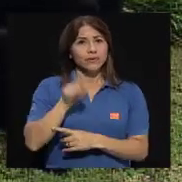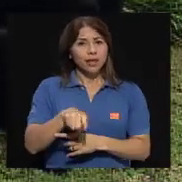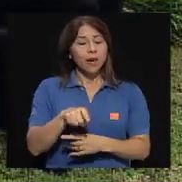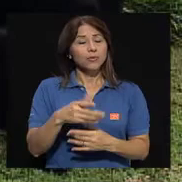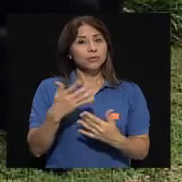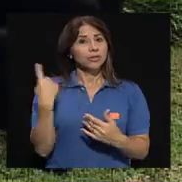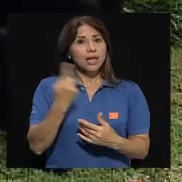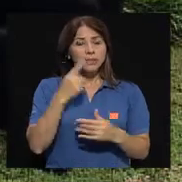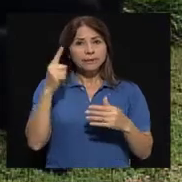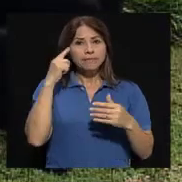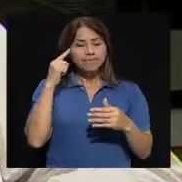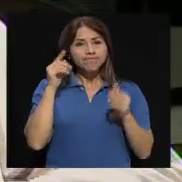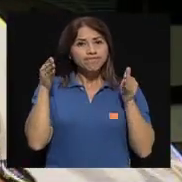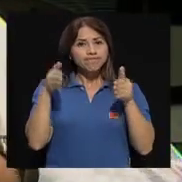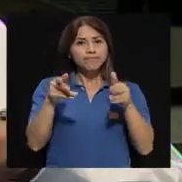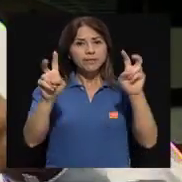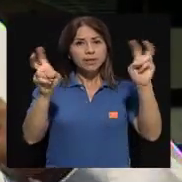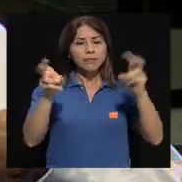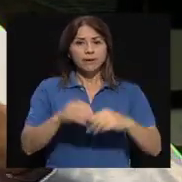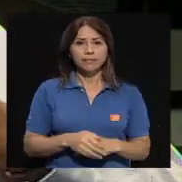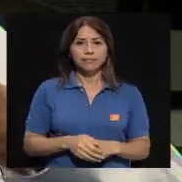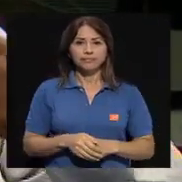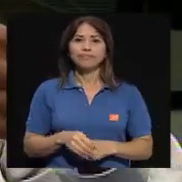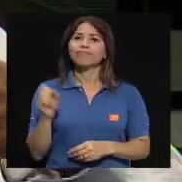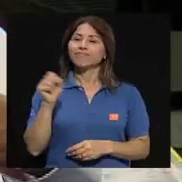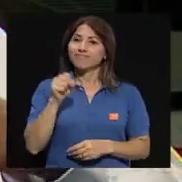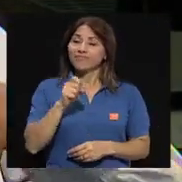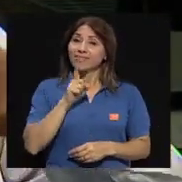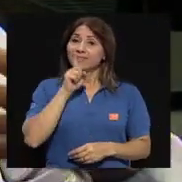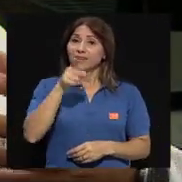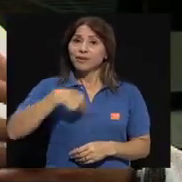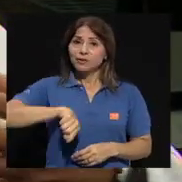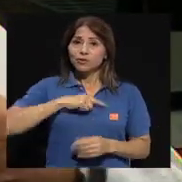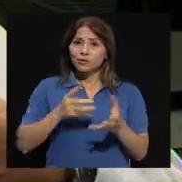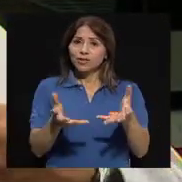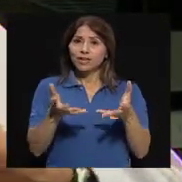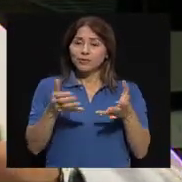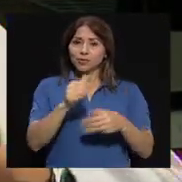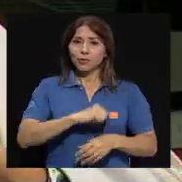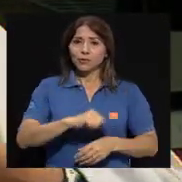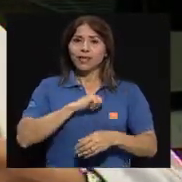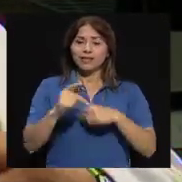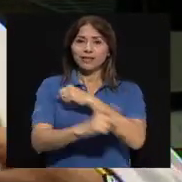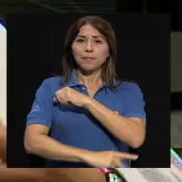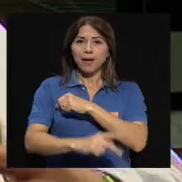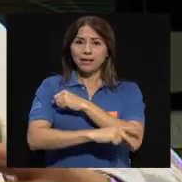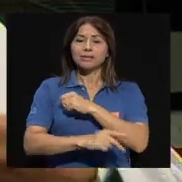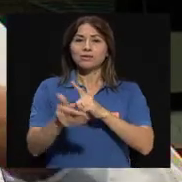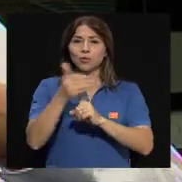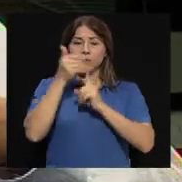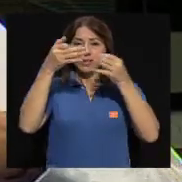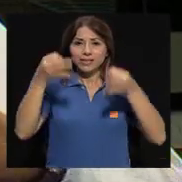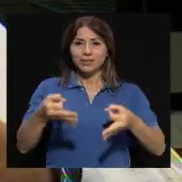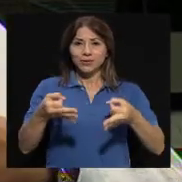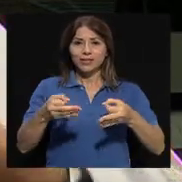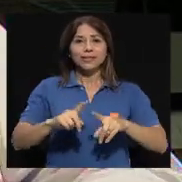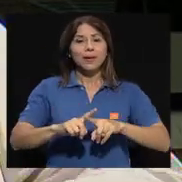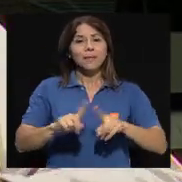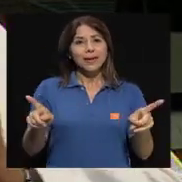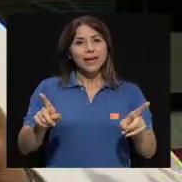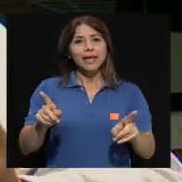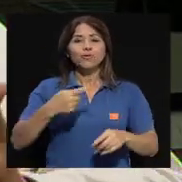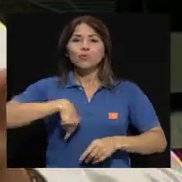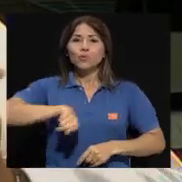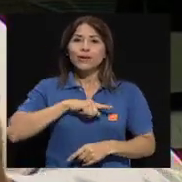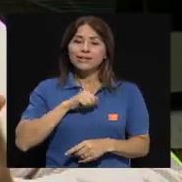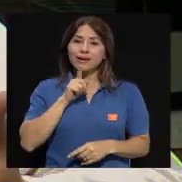deberíamos de comulgar con el tema. Sí, sí, en realidad queremos que las autoridades del país tomen las decisiones, pero es partiendo de nuestra realidad,